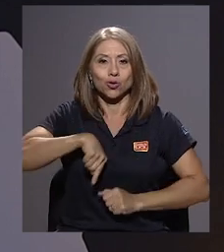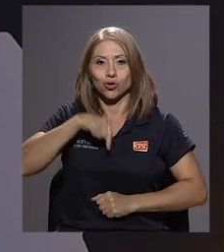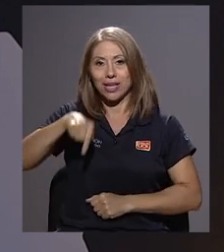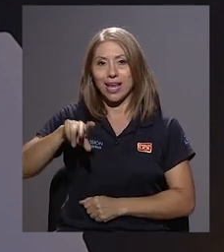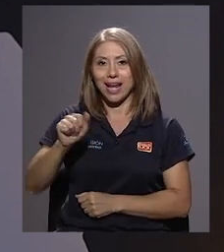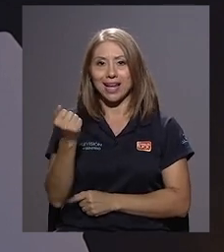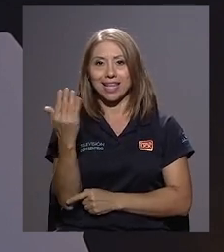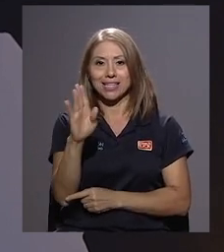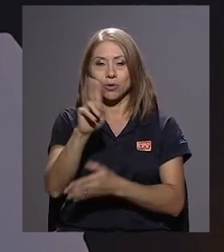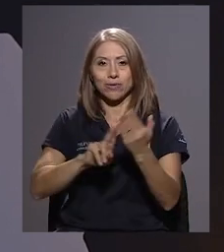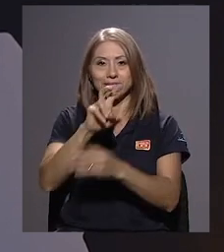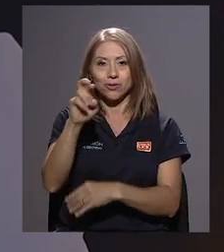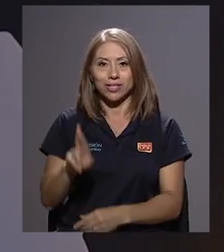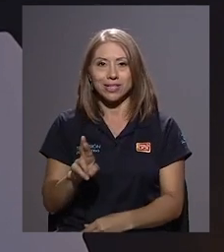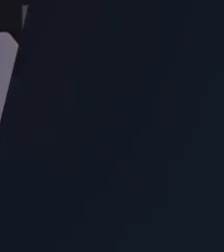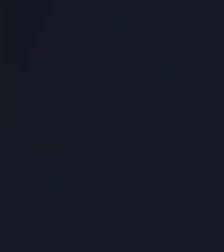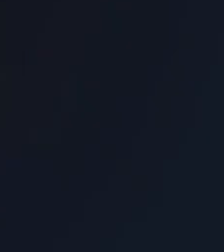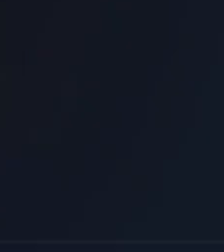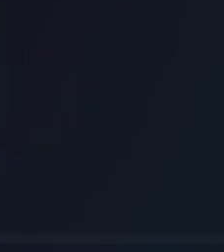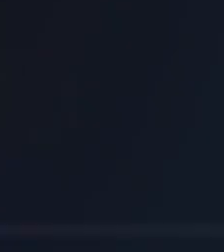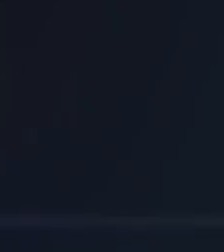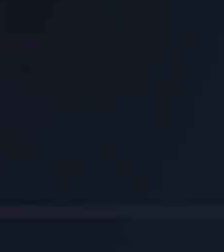aquí en Canal 15, Universidad de Costa Rica.